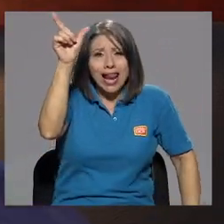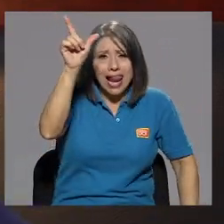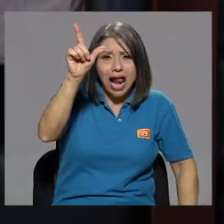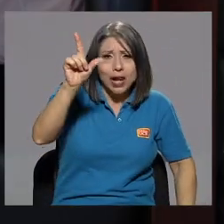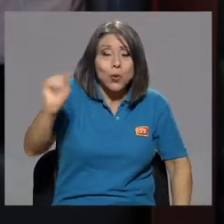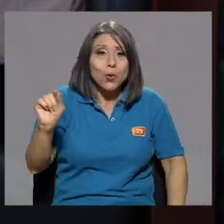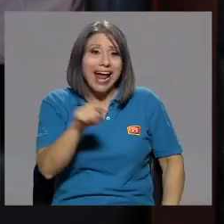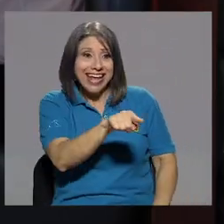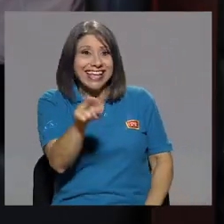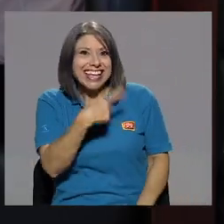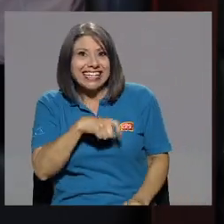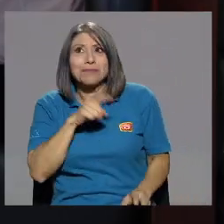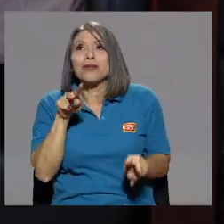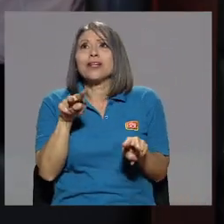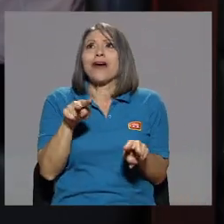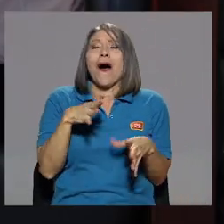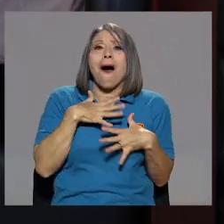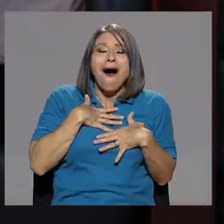locas.